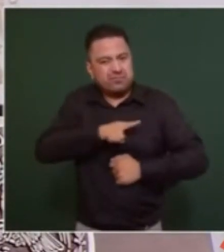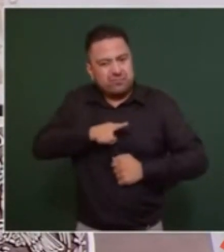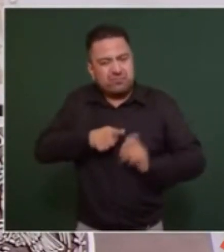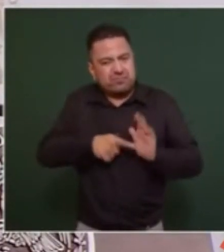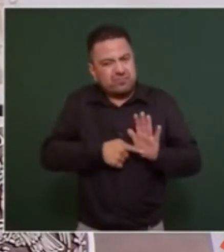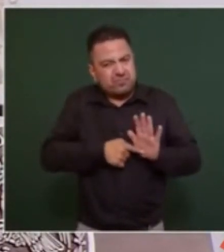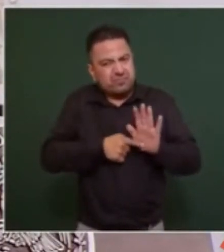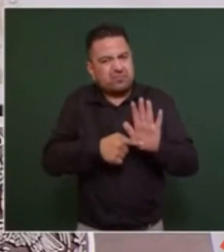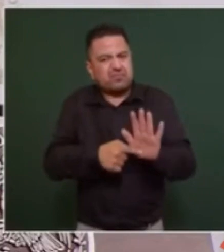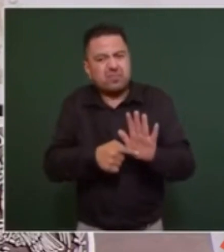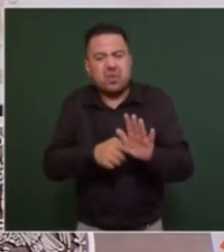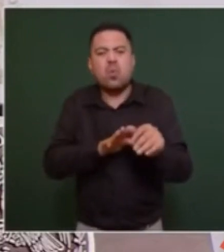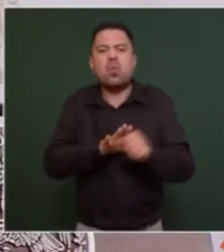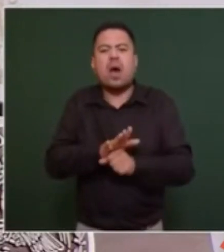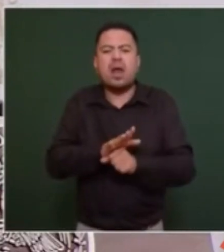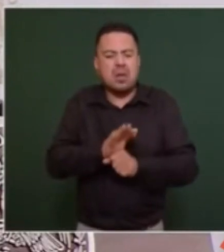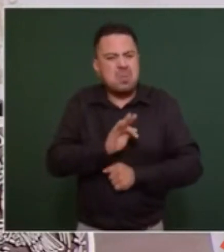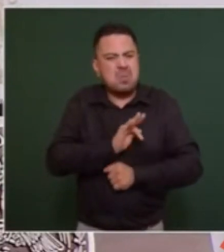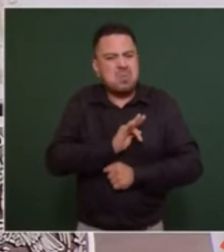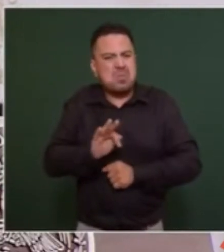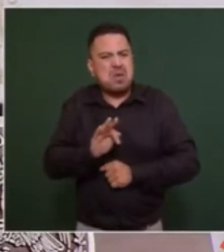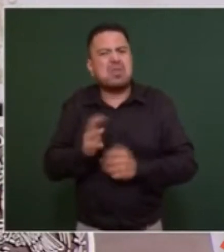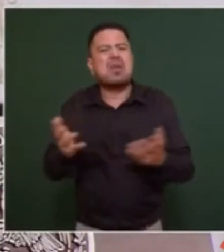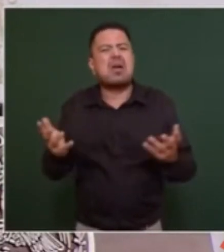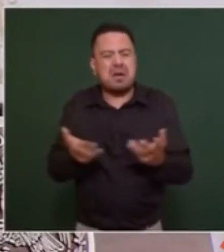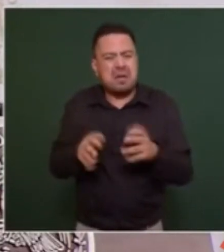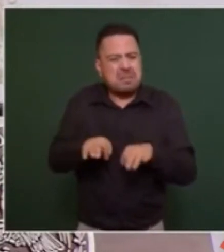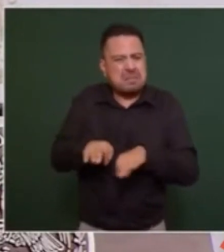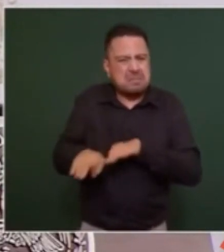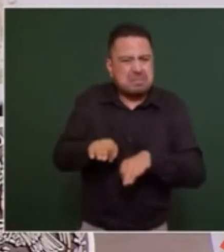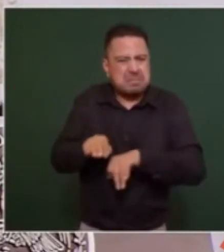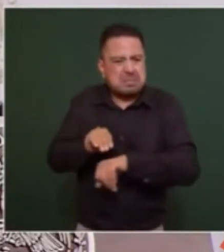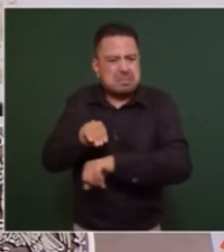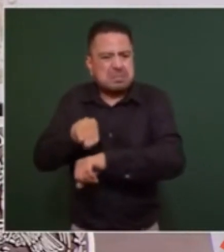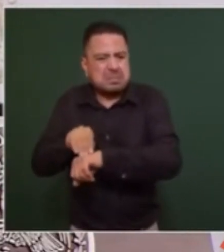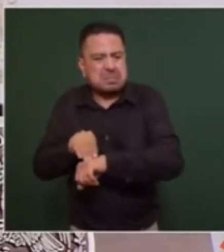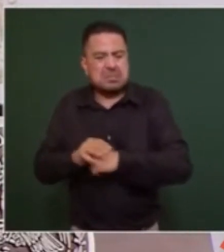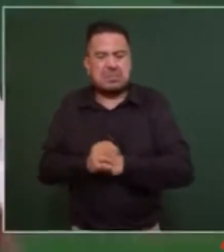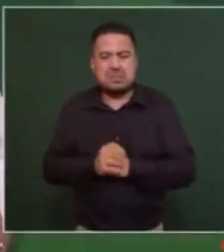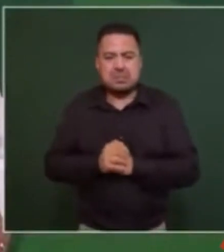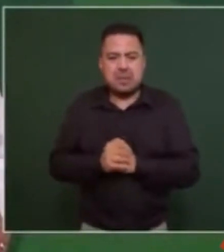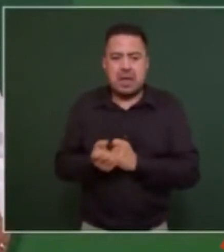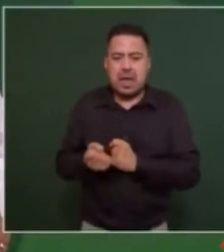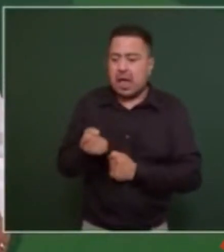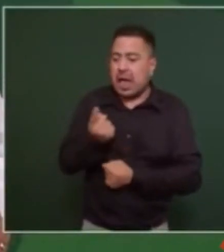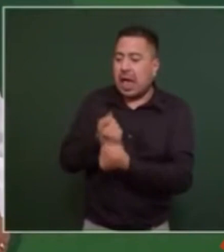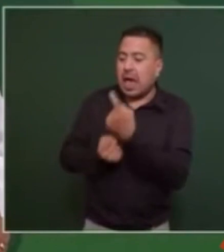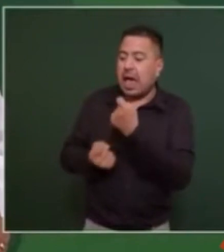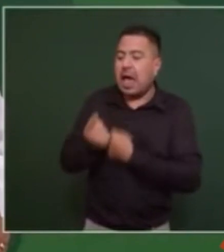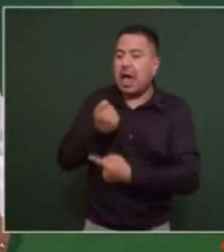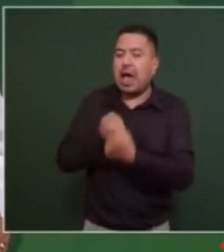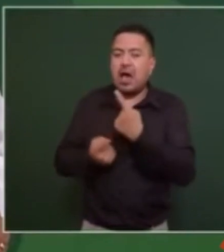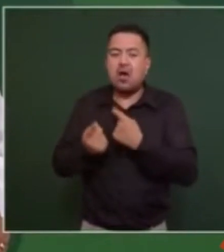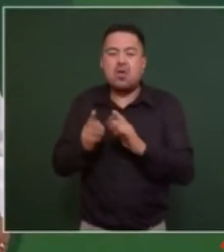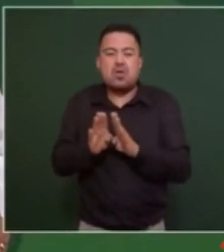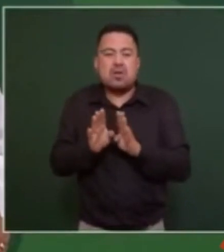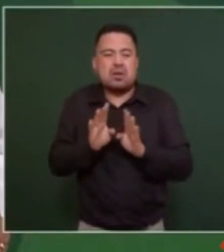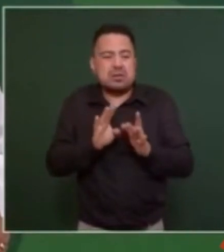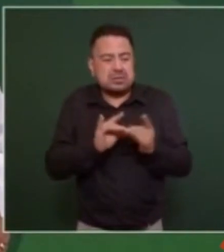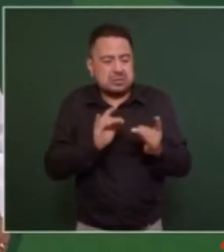de lo que somos capaces. Se denomina, algunos dicen, resiliencia.